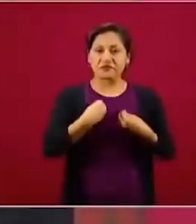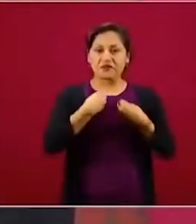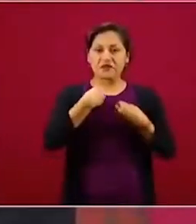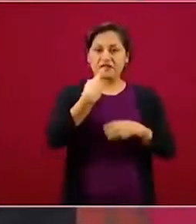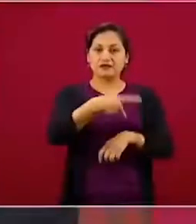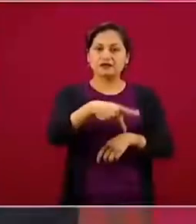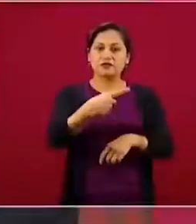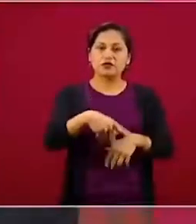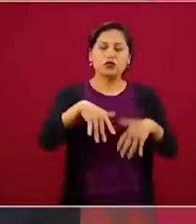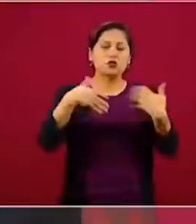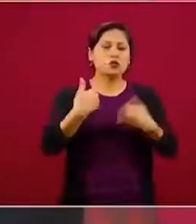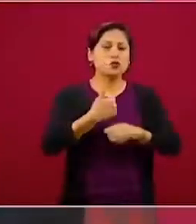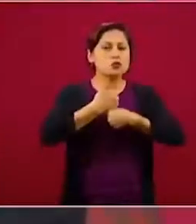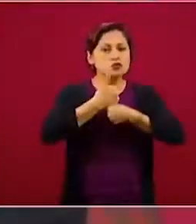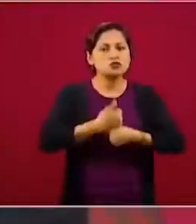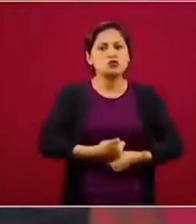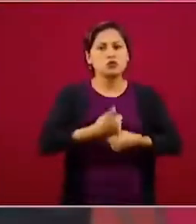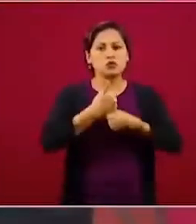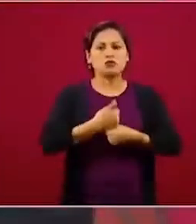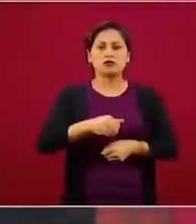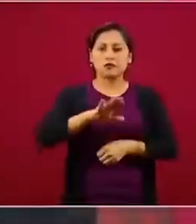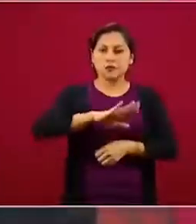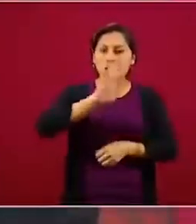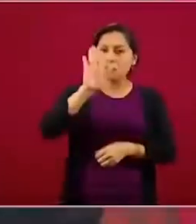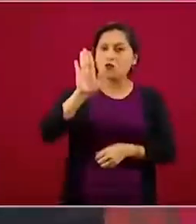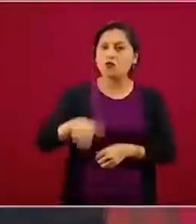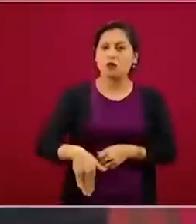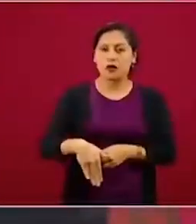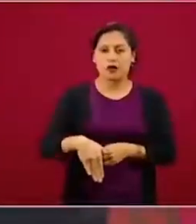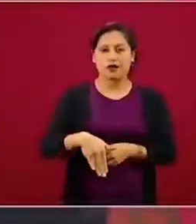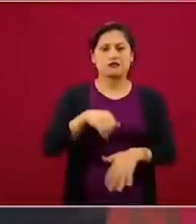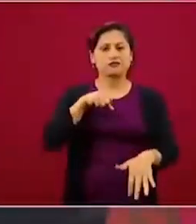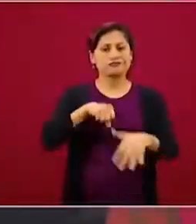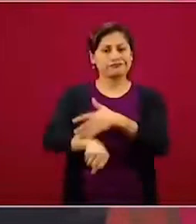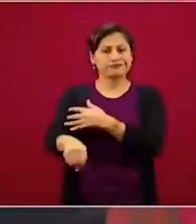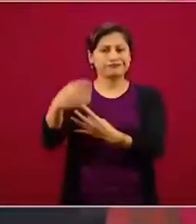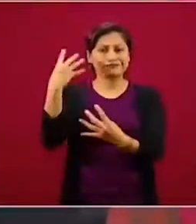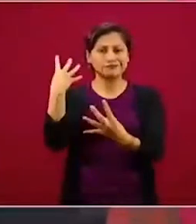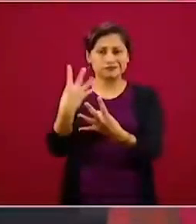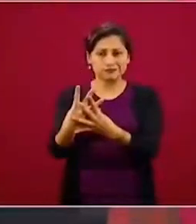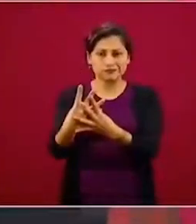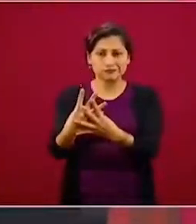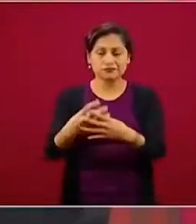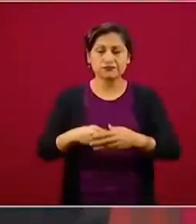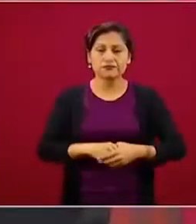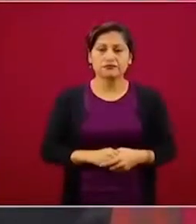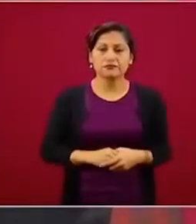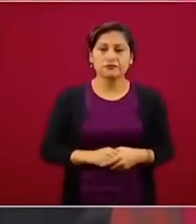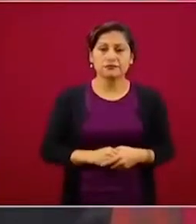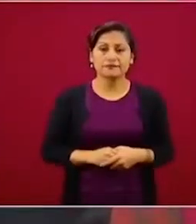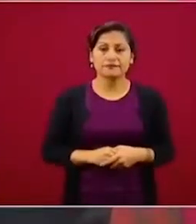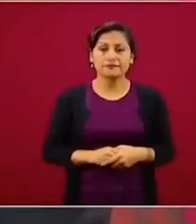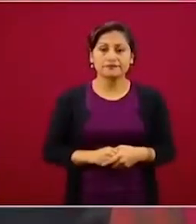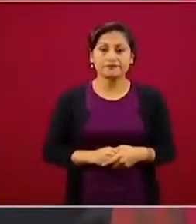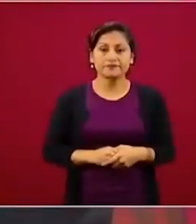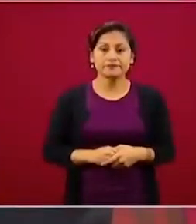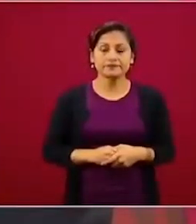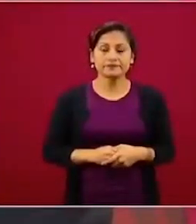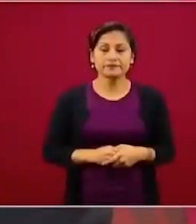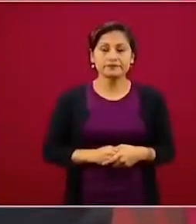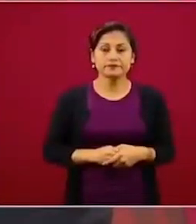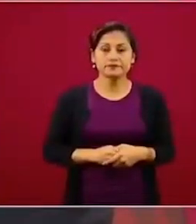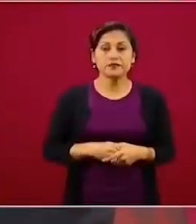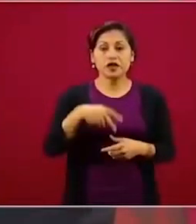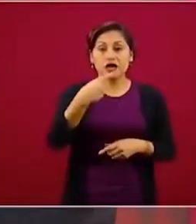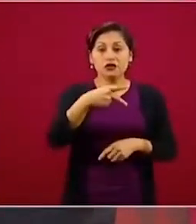pierden la vida, van a la cárcel, hacen sufrir mucho a sus